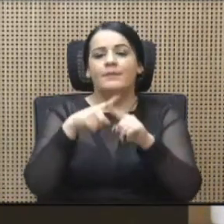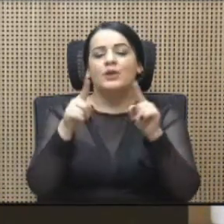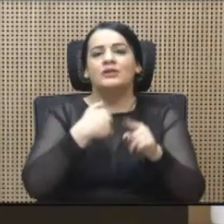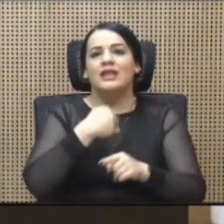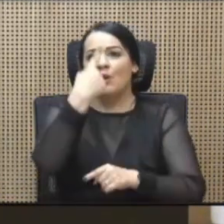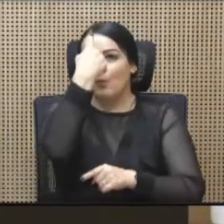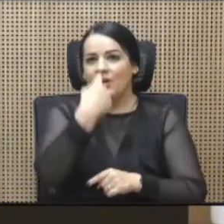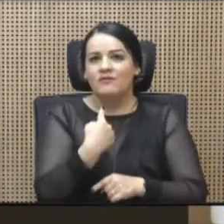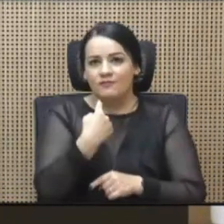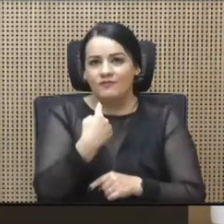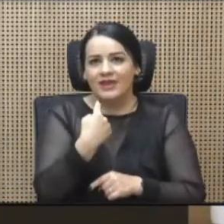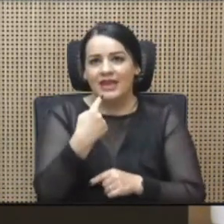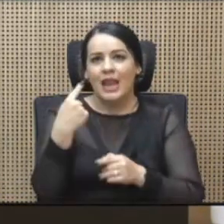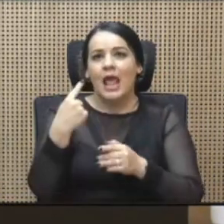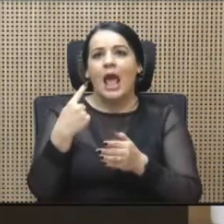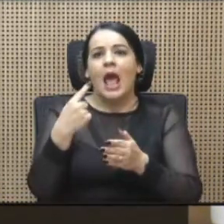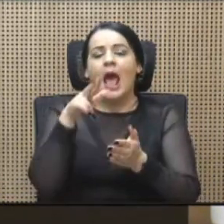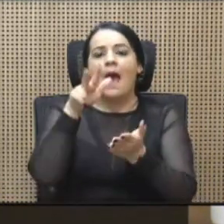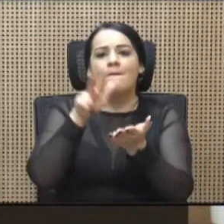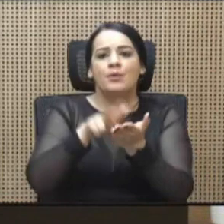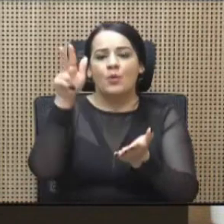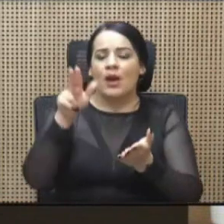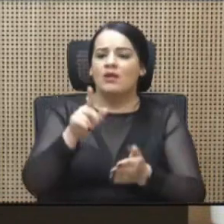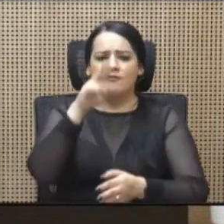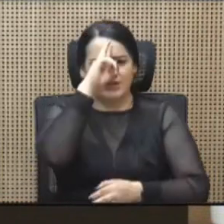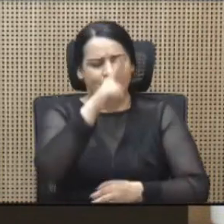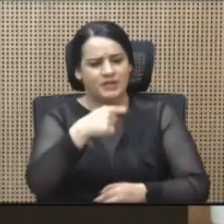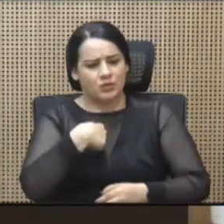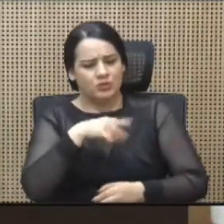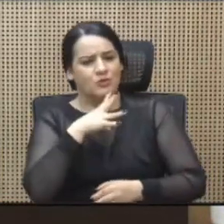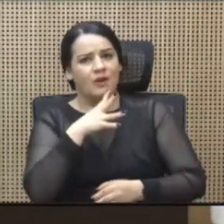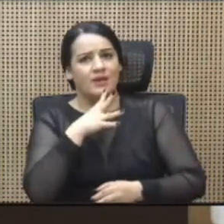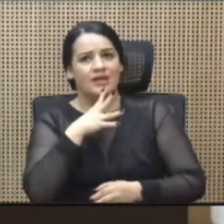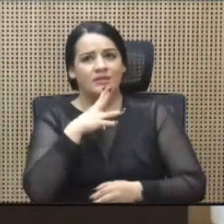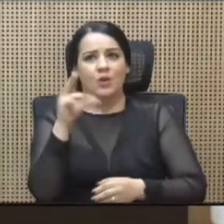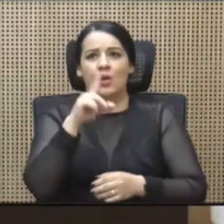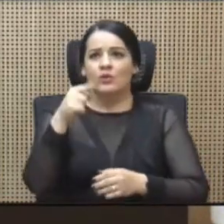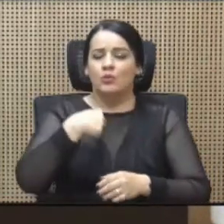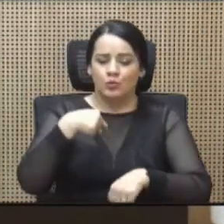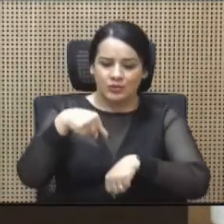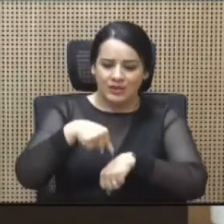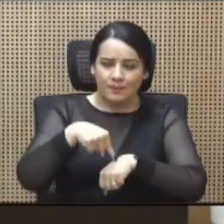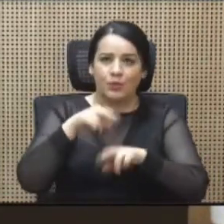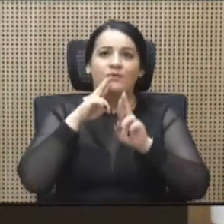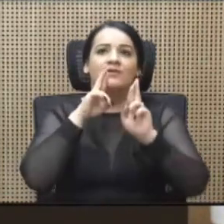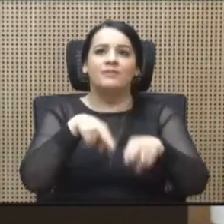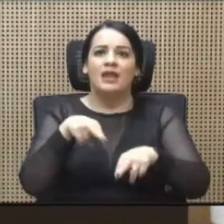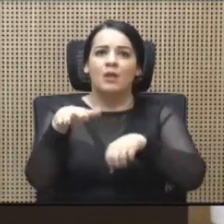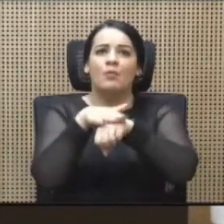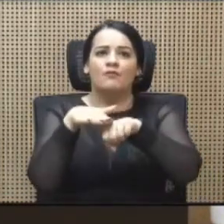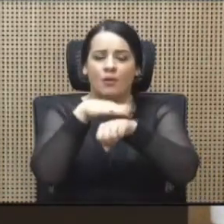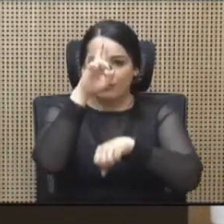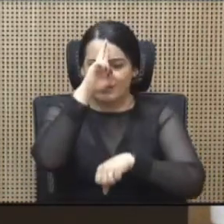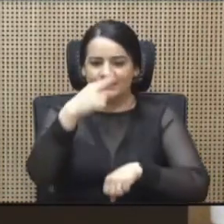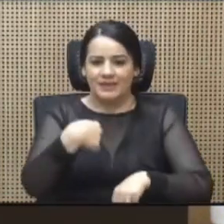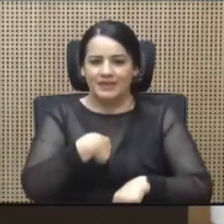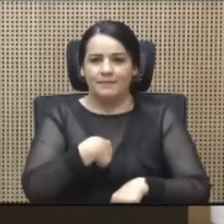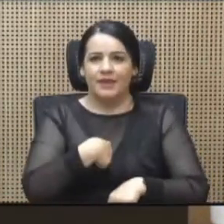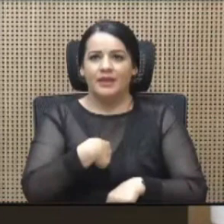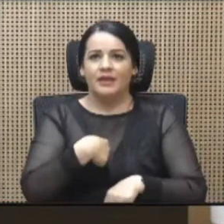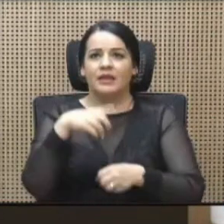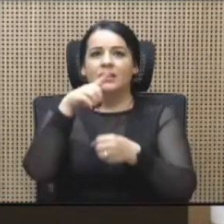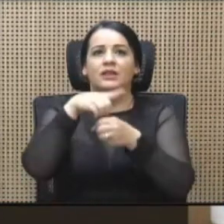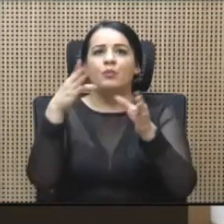perfil, es un perfil. Respete que estoy hablando yo. No, estamos discutiendo... Tengo el espacio mío de replicar, por favor, respéteme. Diputado Muñoz.